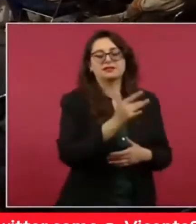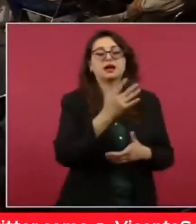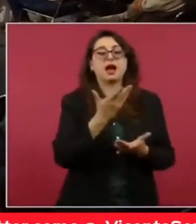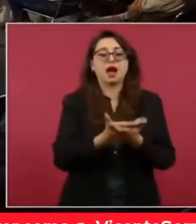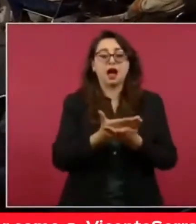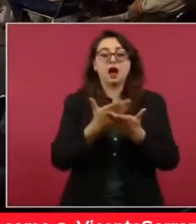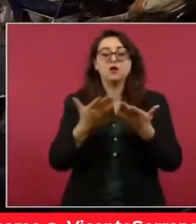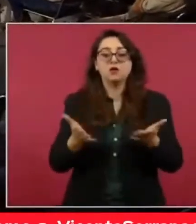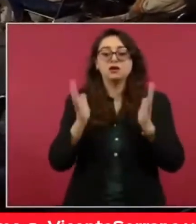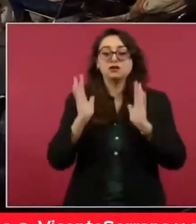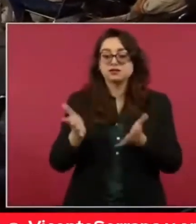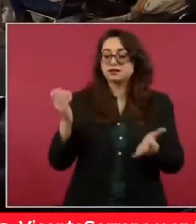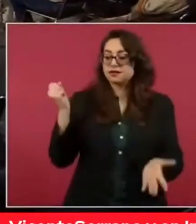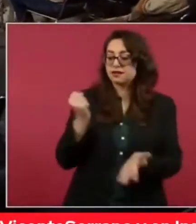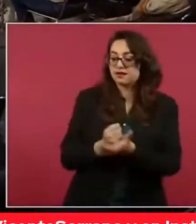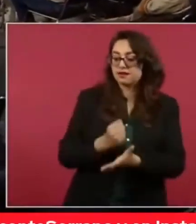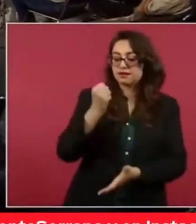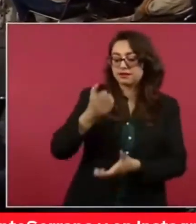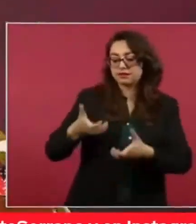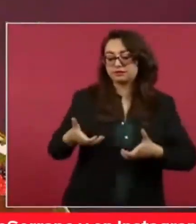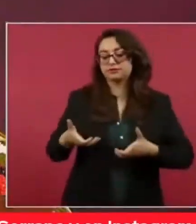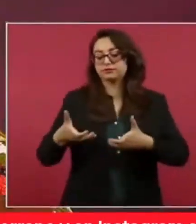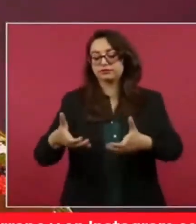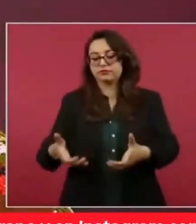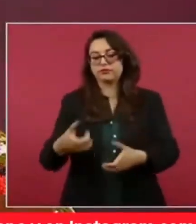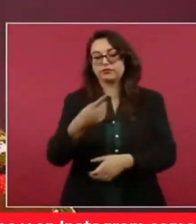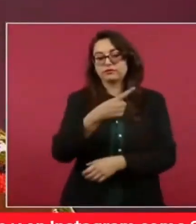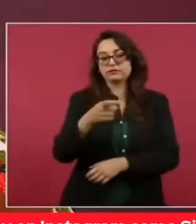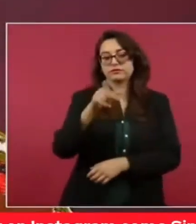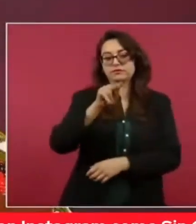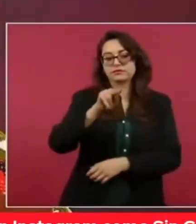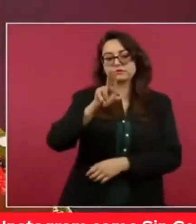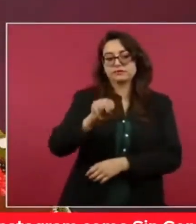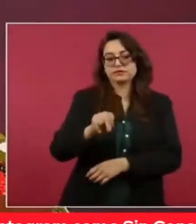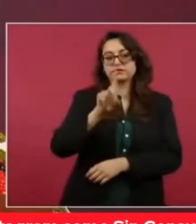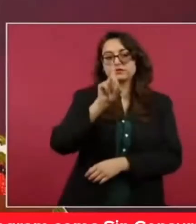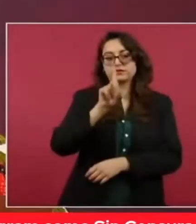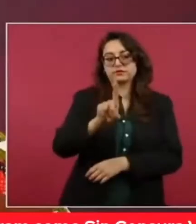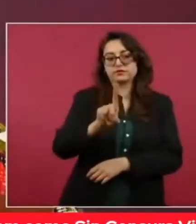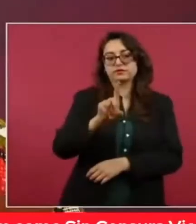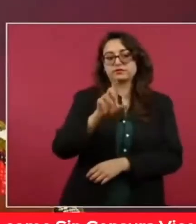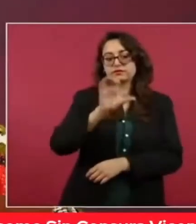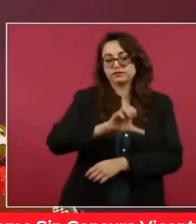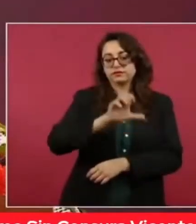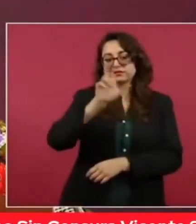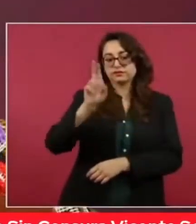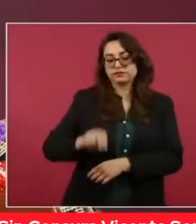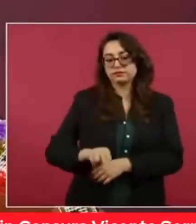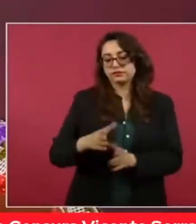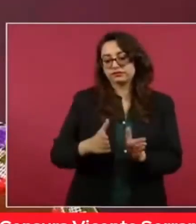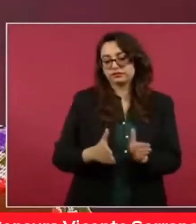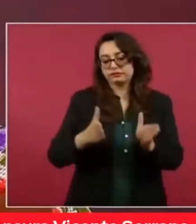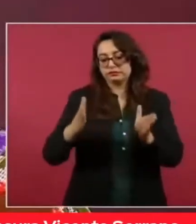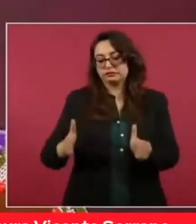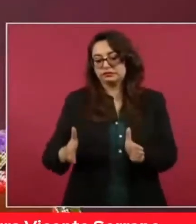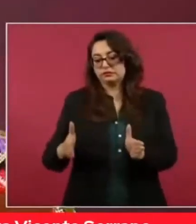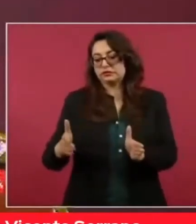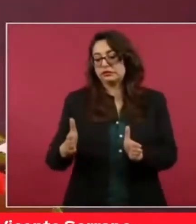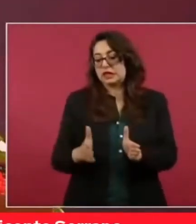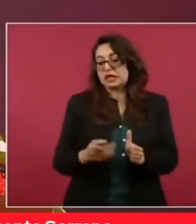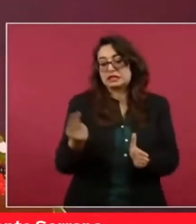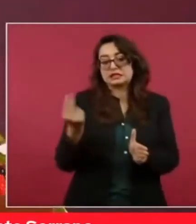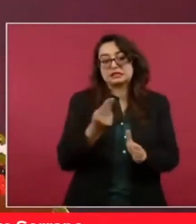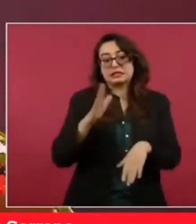para realizar la obra de ampliación del libramiento 180D de Cancún, avenida que une las carreteras